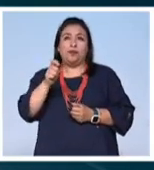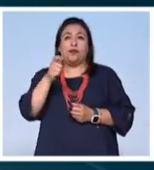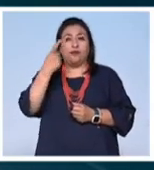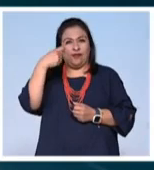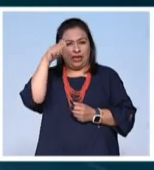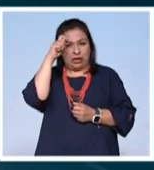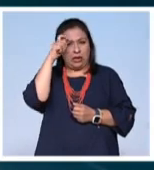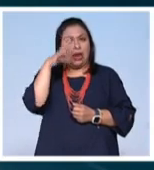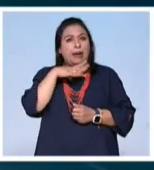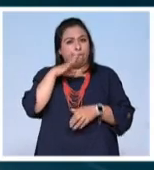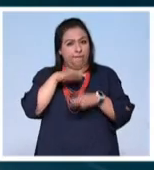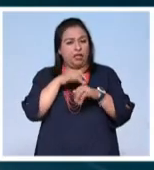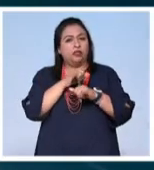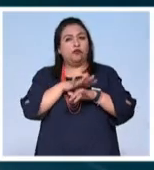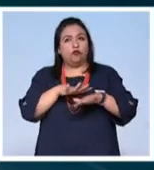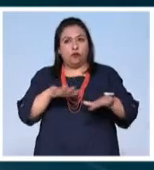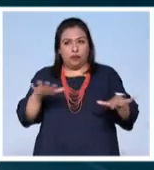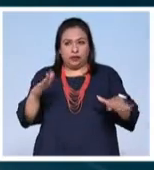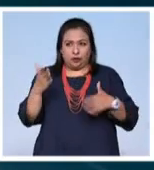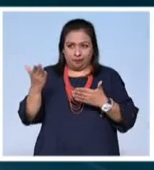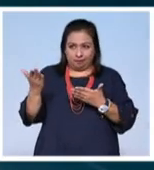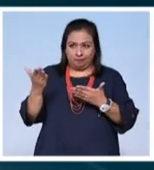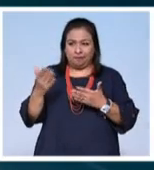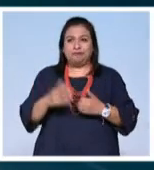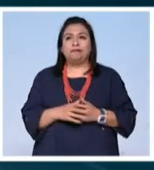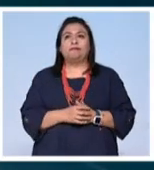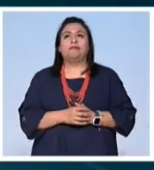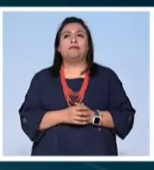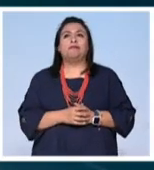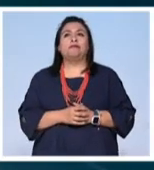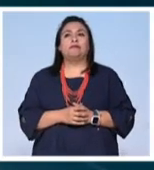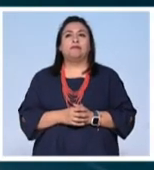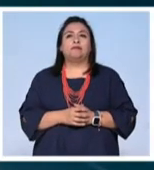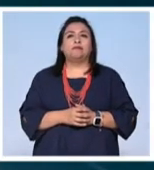Berlín nos tiene más información. Te escuchamos. Adelante, Valentina.